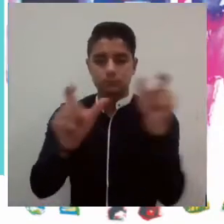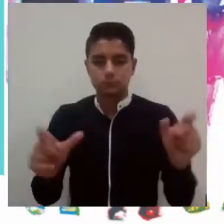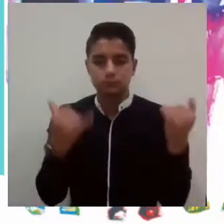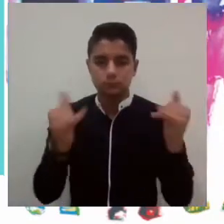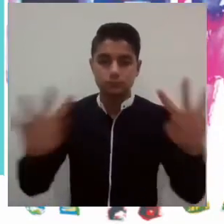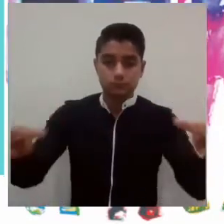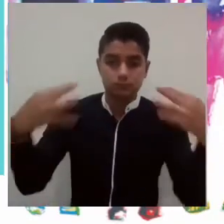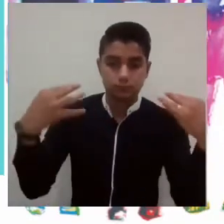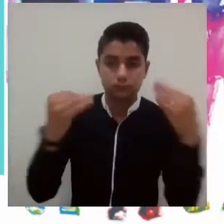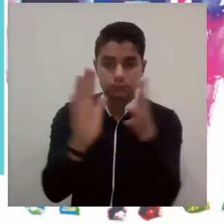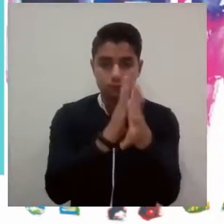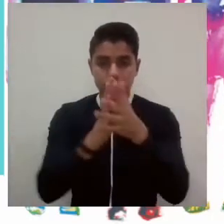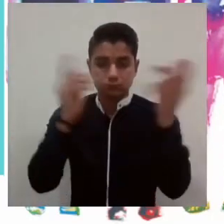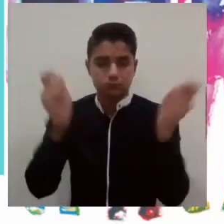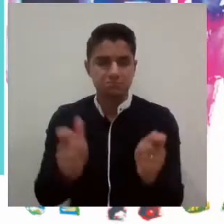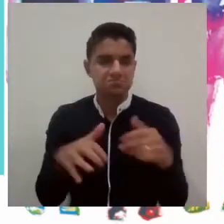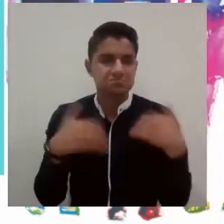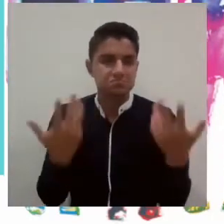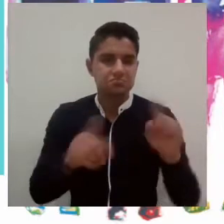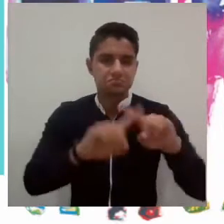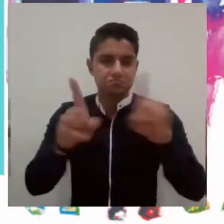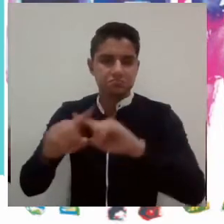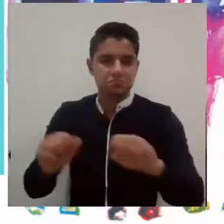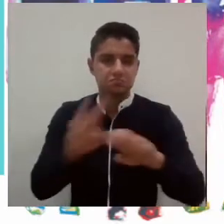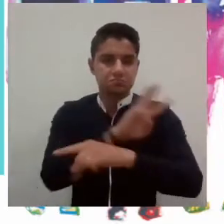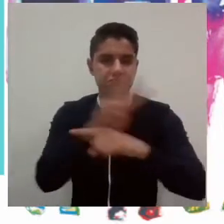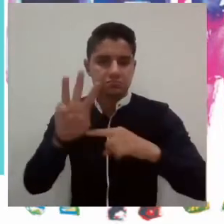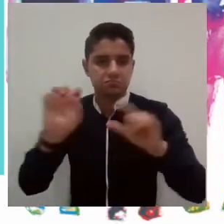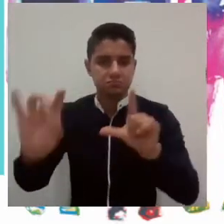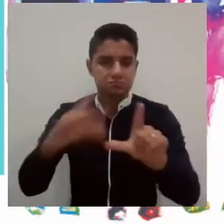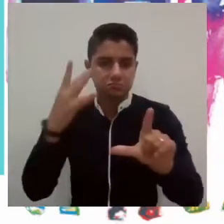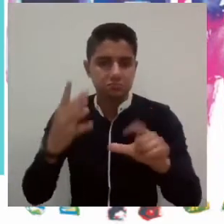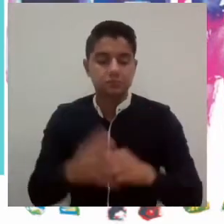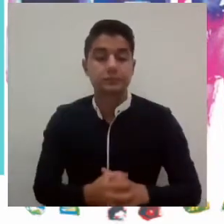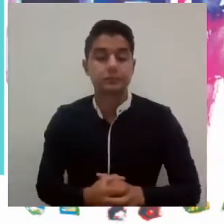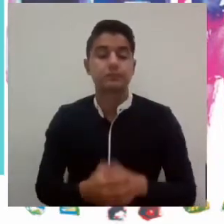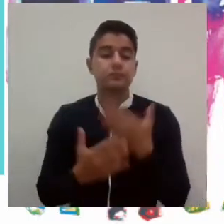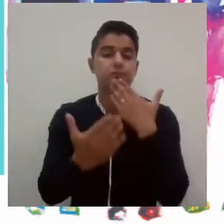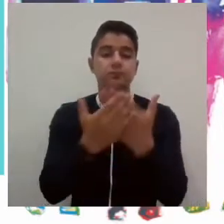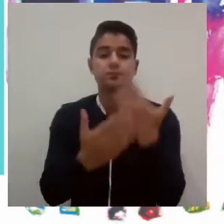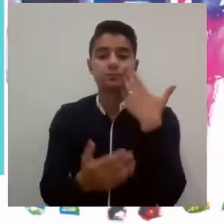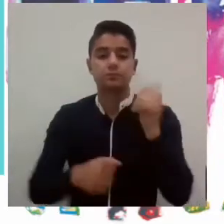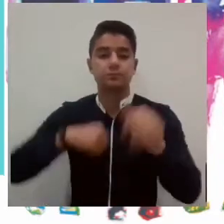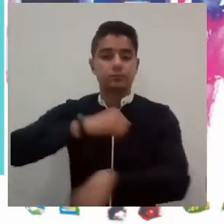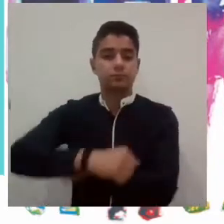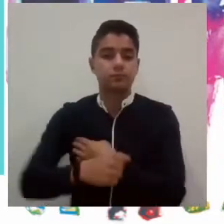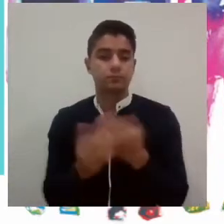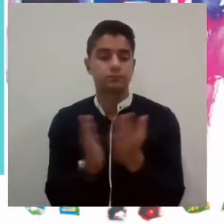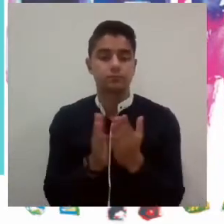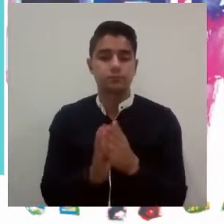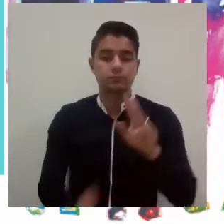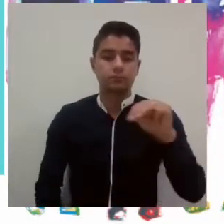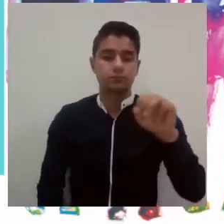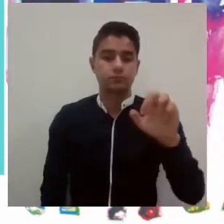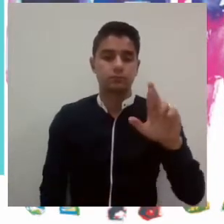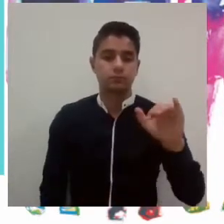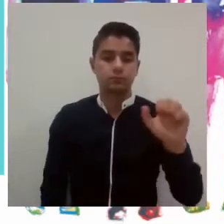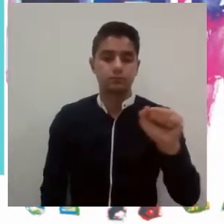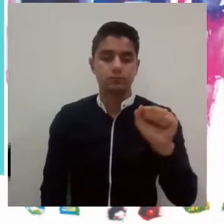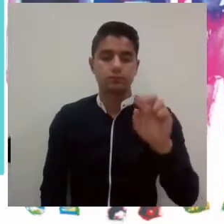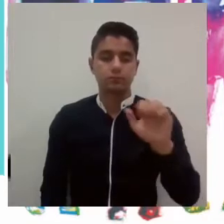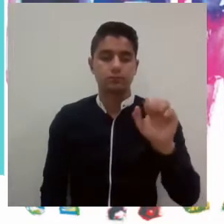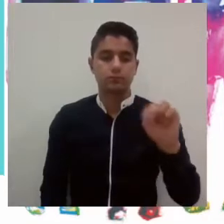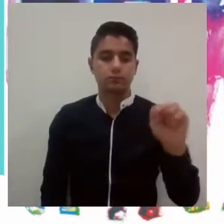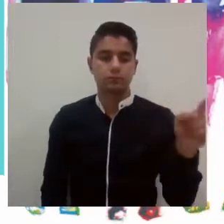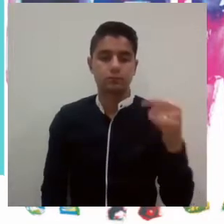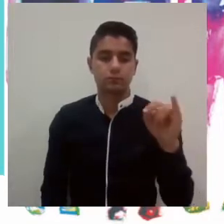personas que siguen esta rendición de cuentas a través de las diferentes plataformas digitales. Agradezco a la señora Ministra de Educación, María Victoria